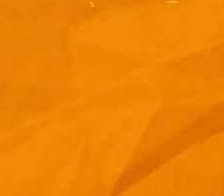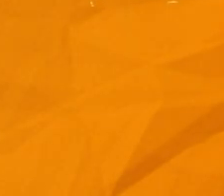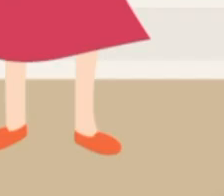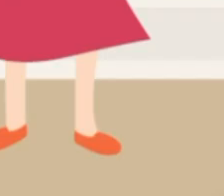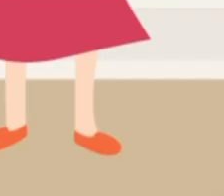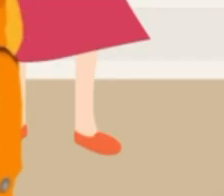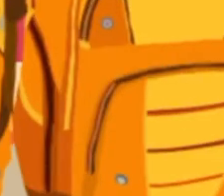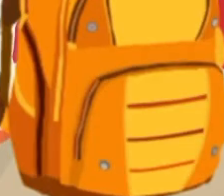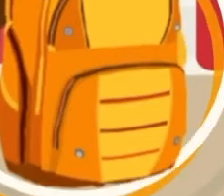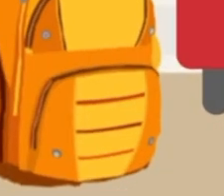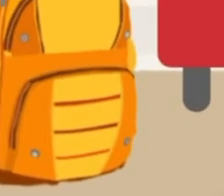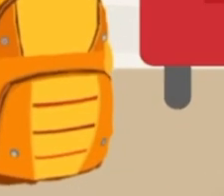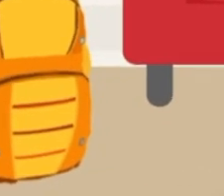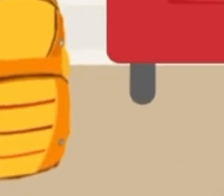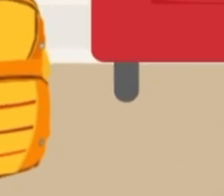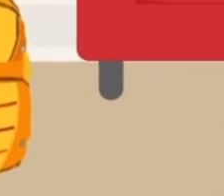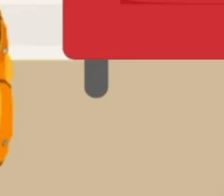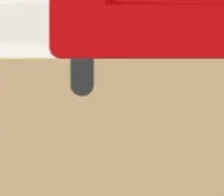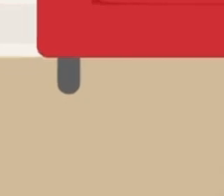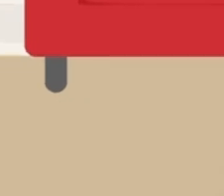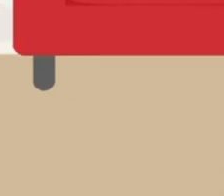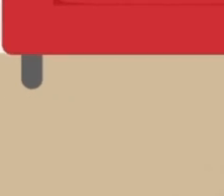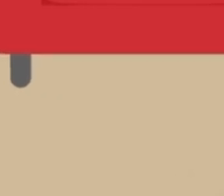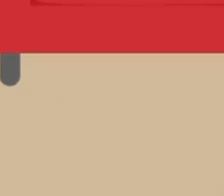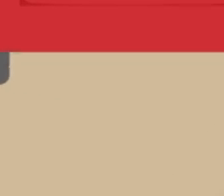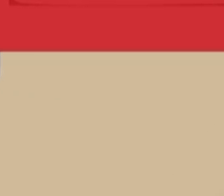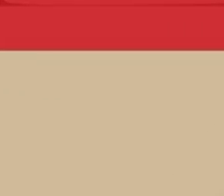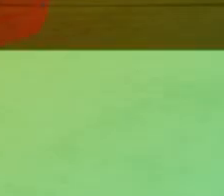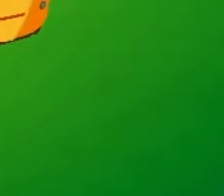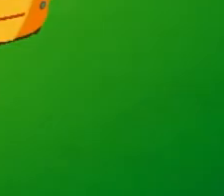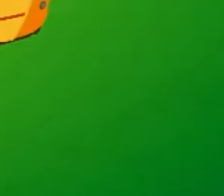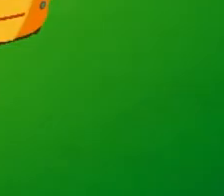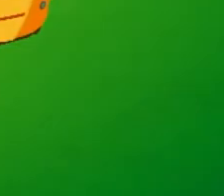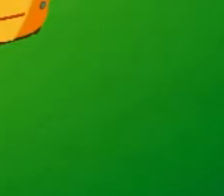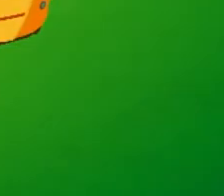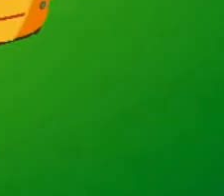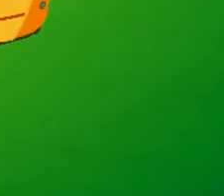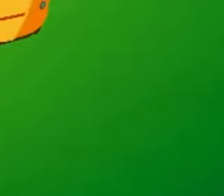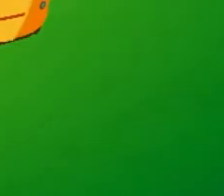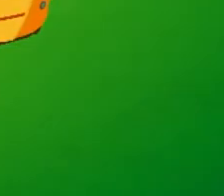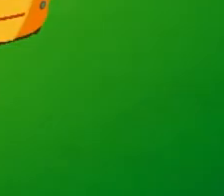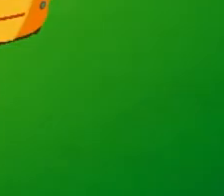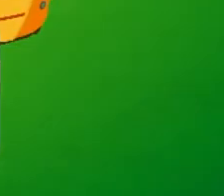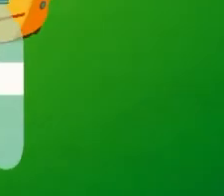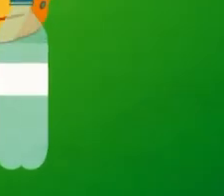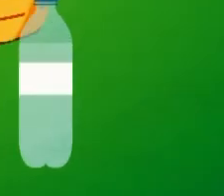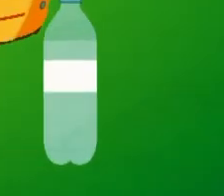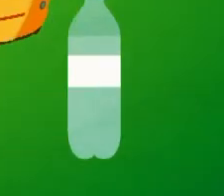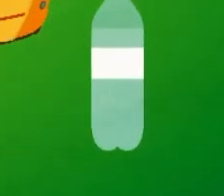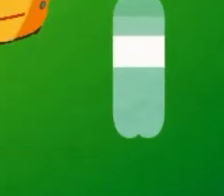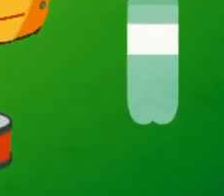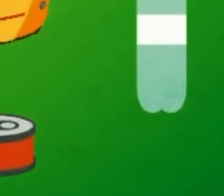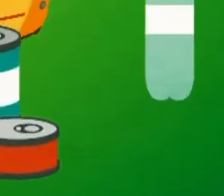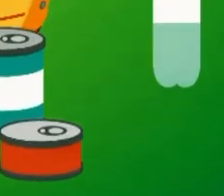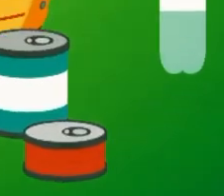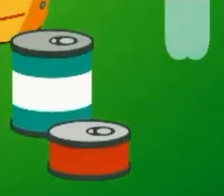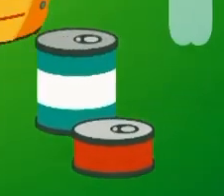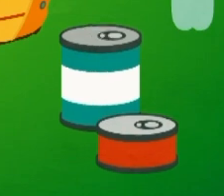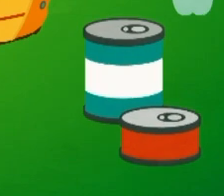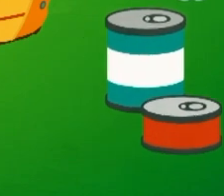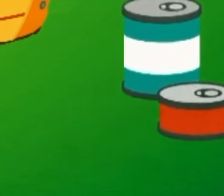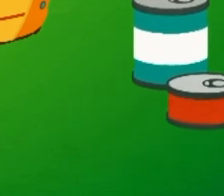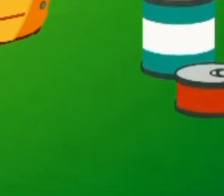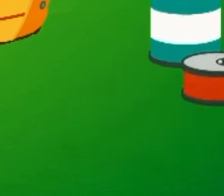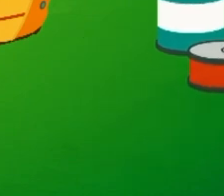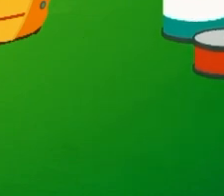o desastre ten preparada tu mochila a las 72 horas con lo siguiente agua pura embotellada alimentos enlatados linterna